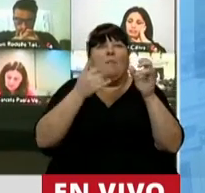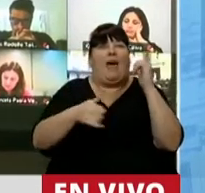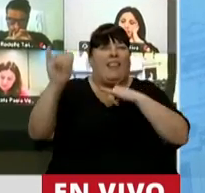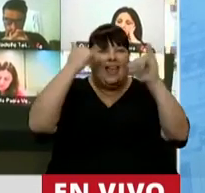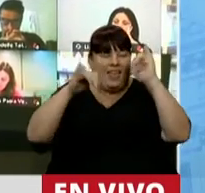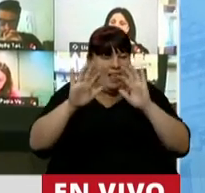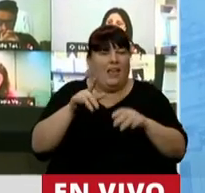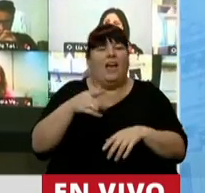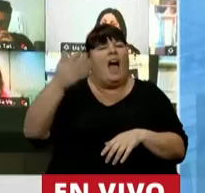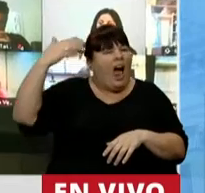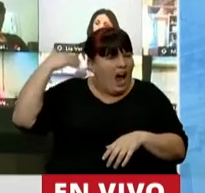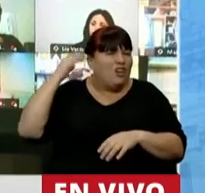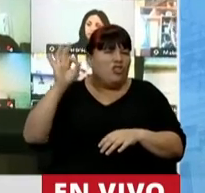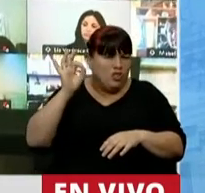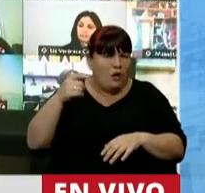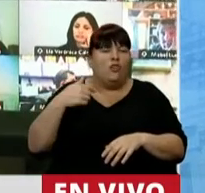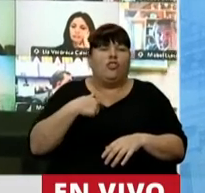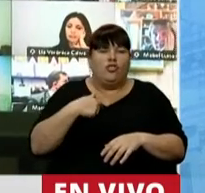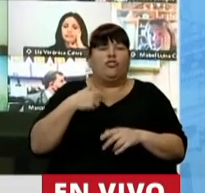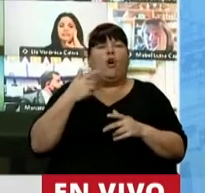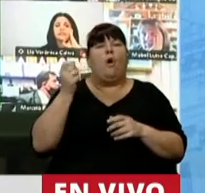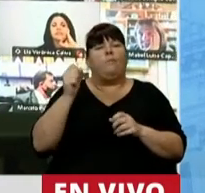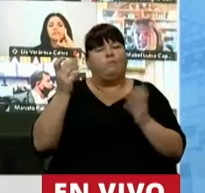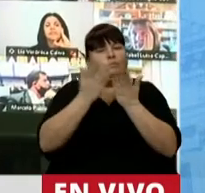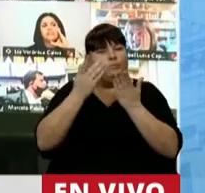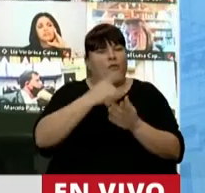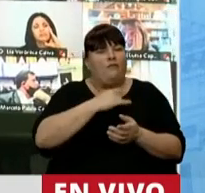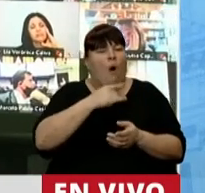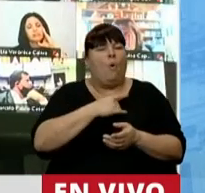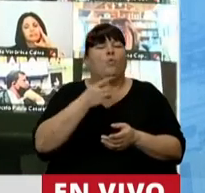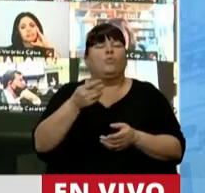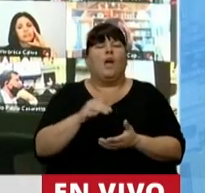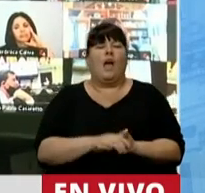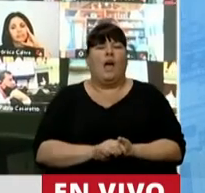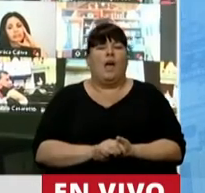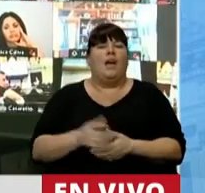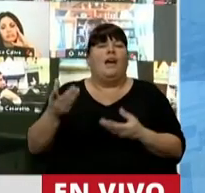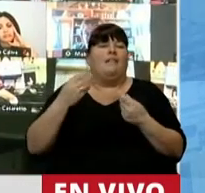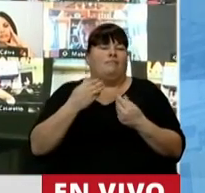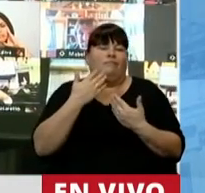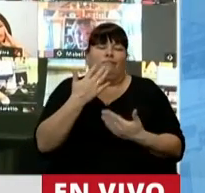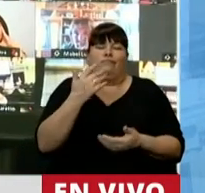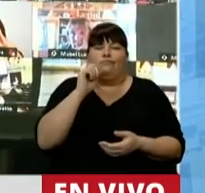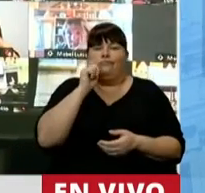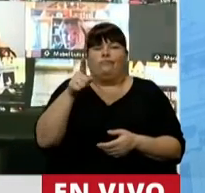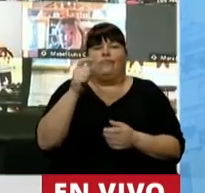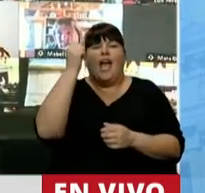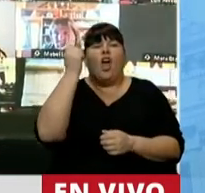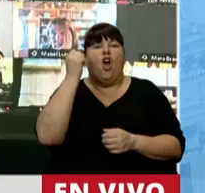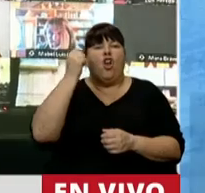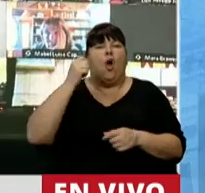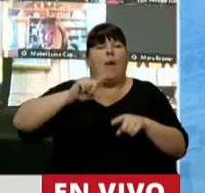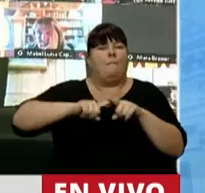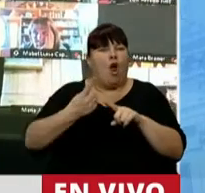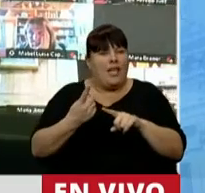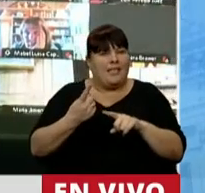Hace tiempo que se sabe. Yo lo aprendí en la facultad, auxiliado por esa obra maestra de la economía